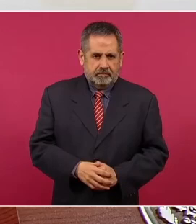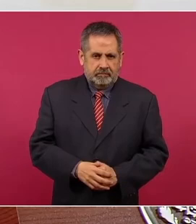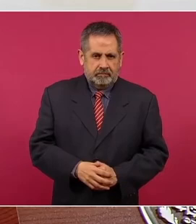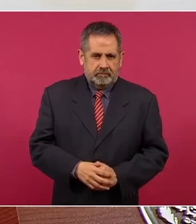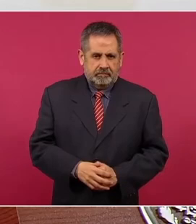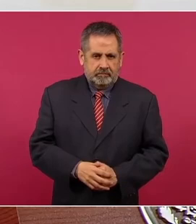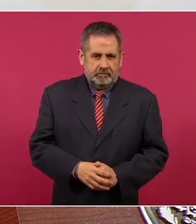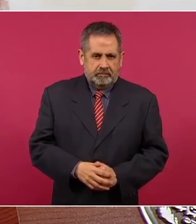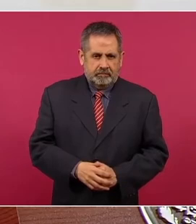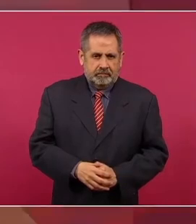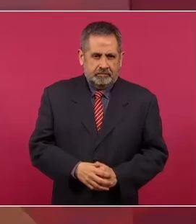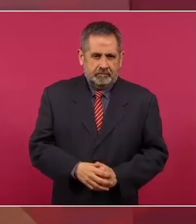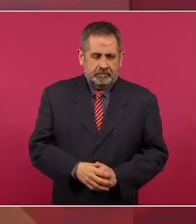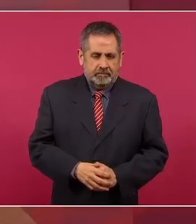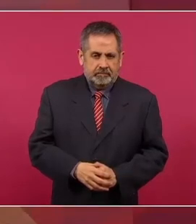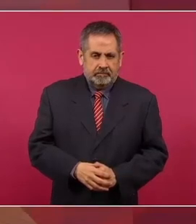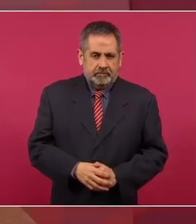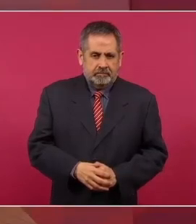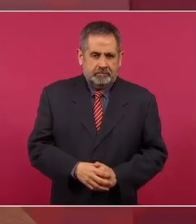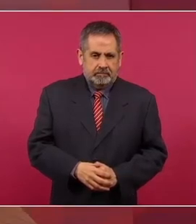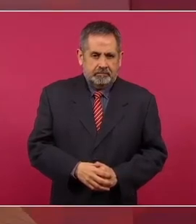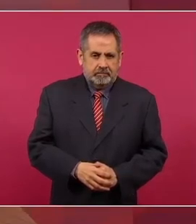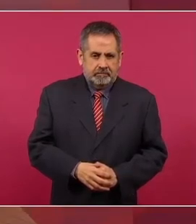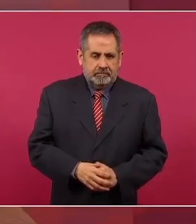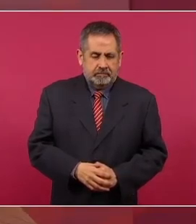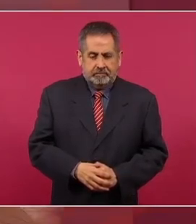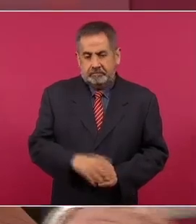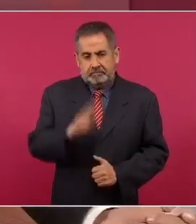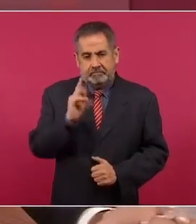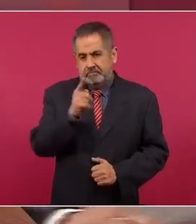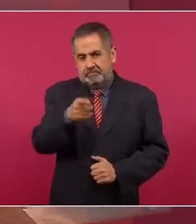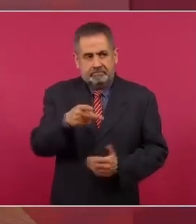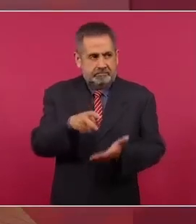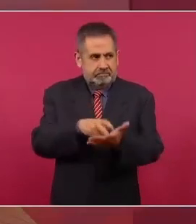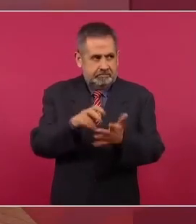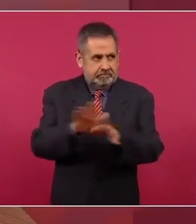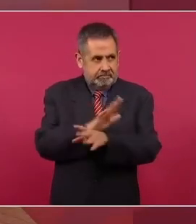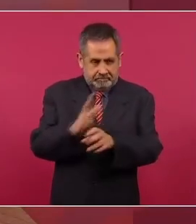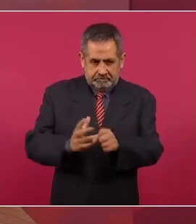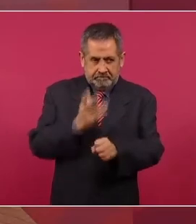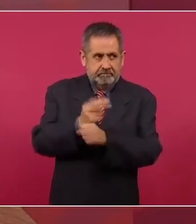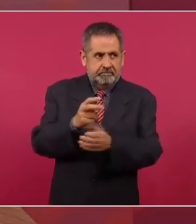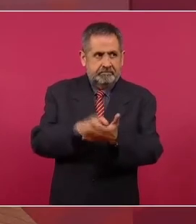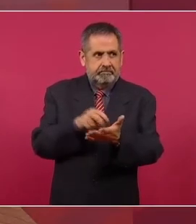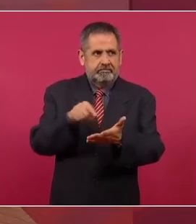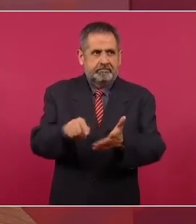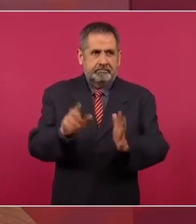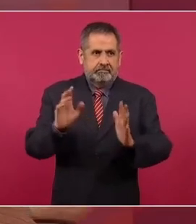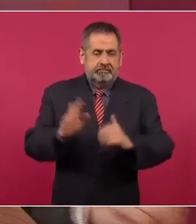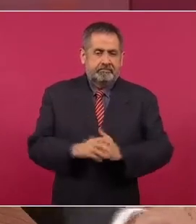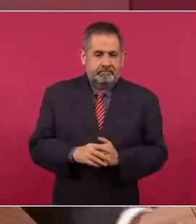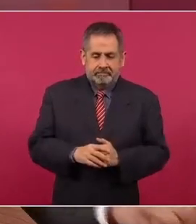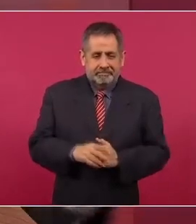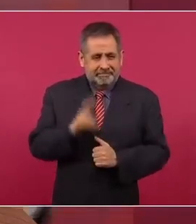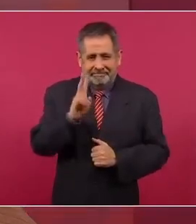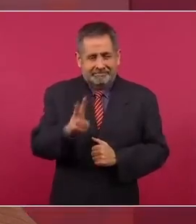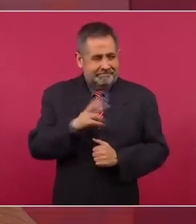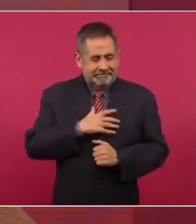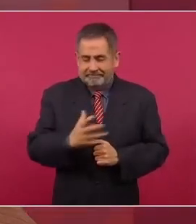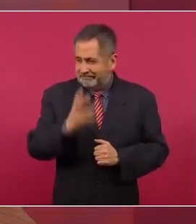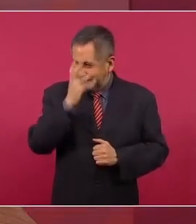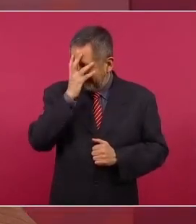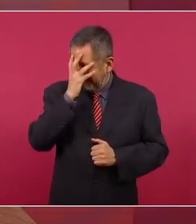Pues que se reformen. Es una vergüenza